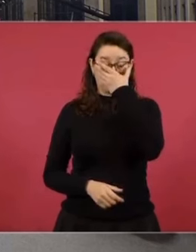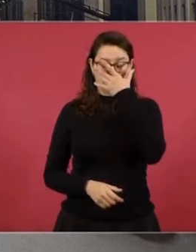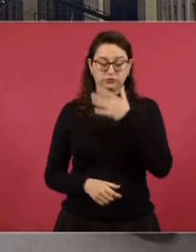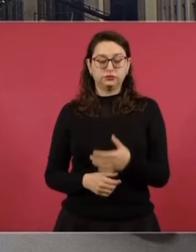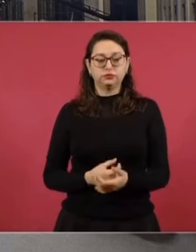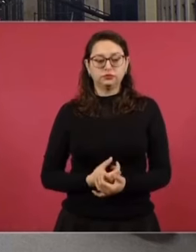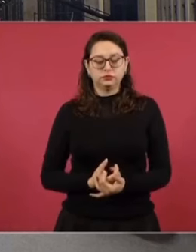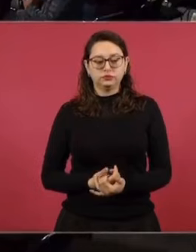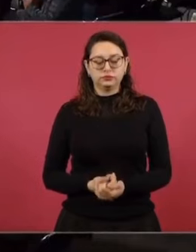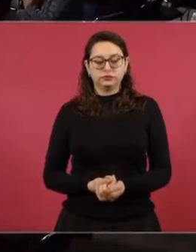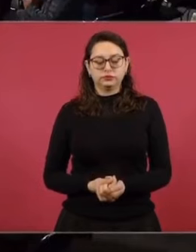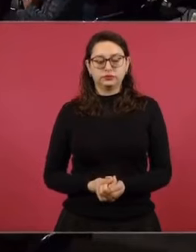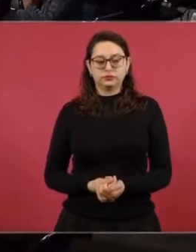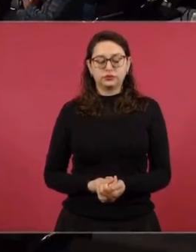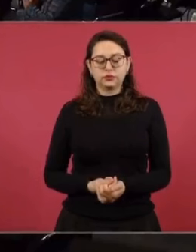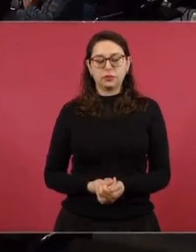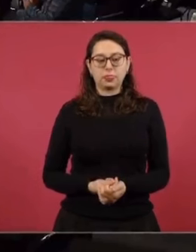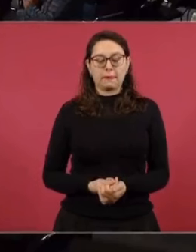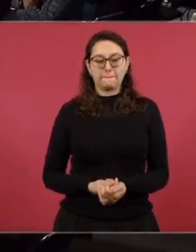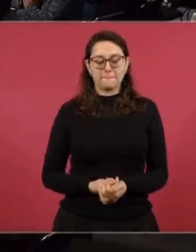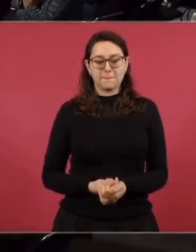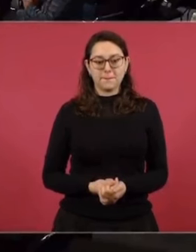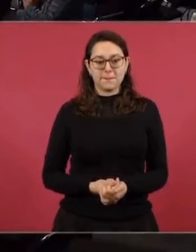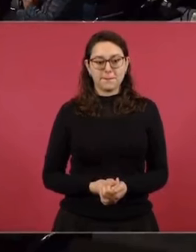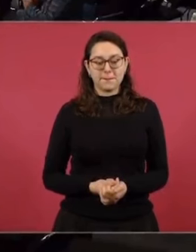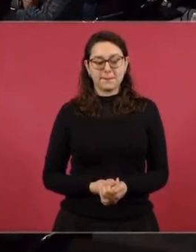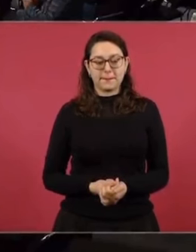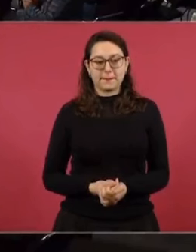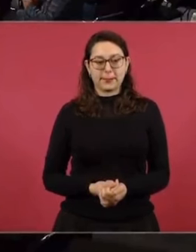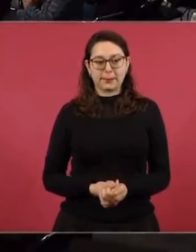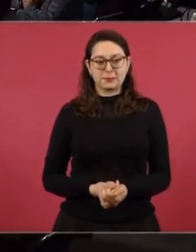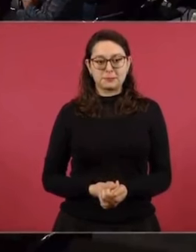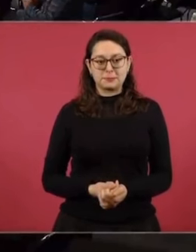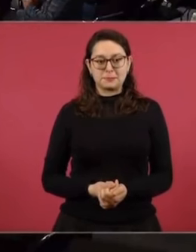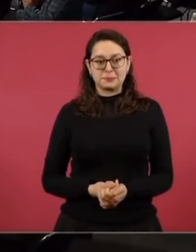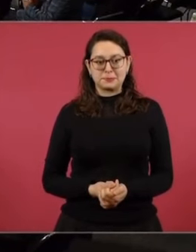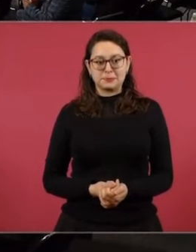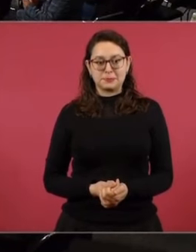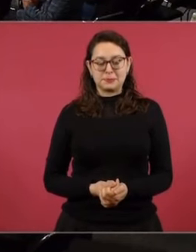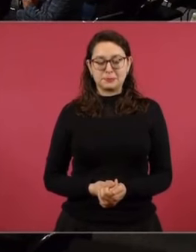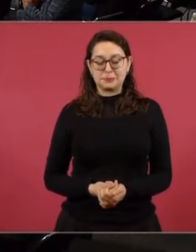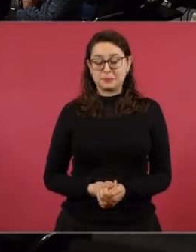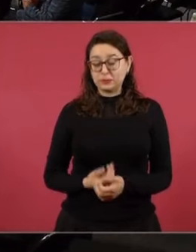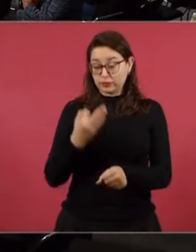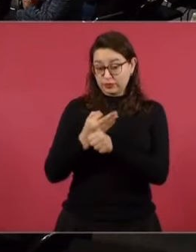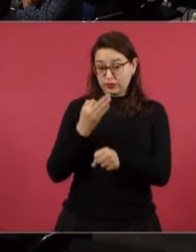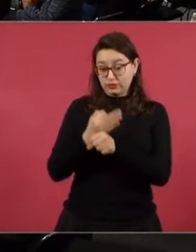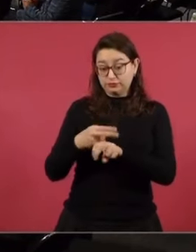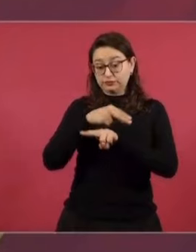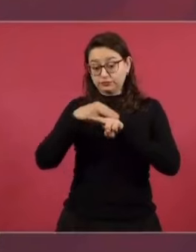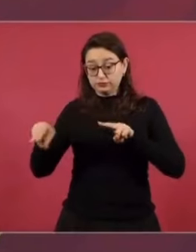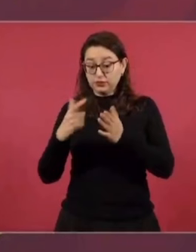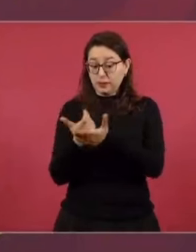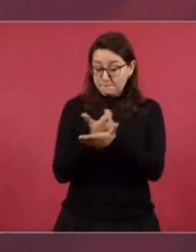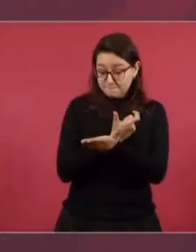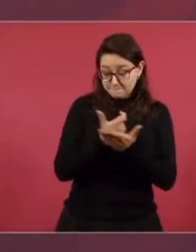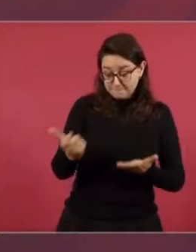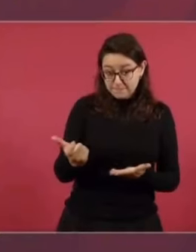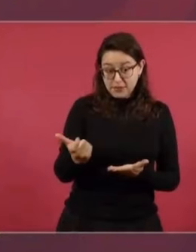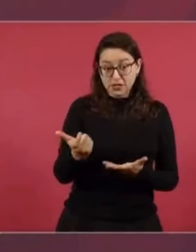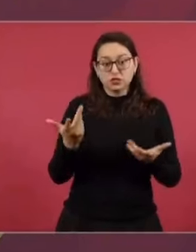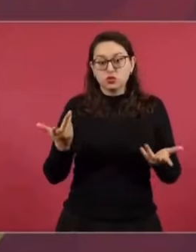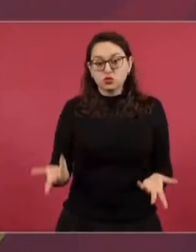momento malo para la aviación mexicana. Los precios que se establecieron fueron en base a